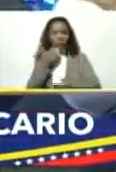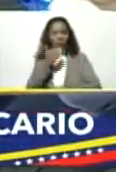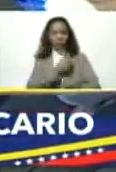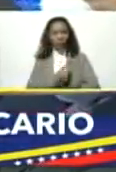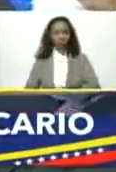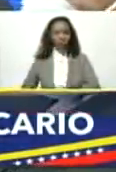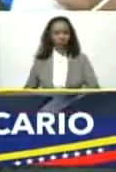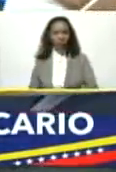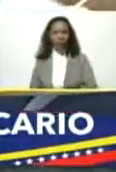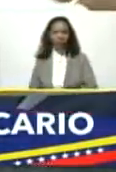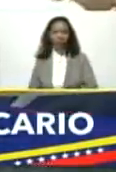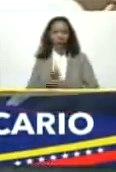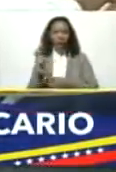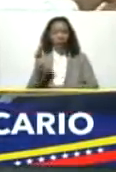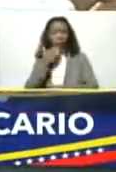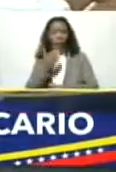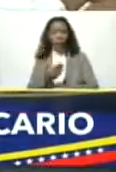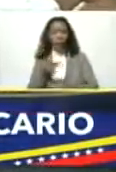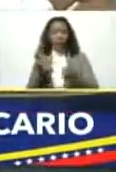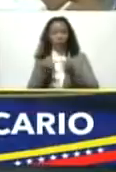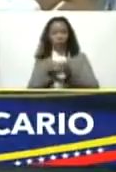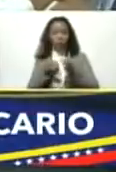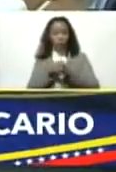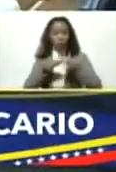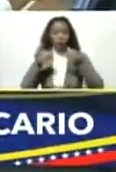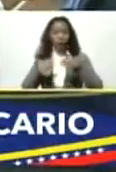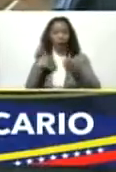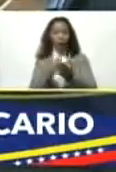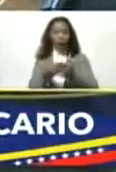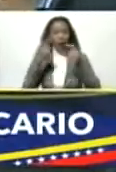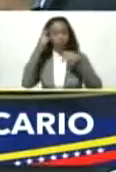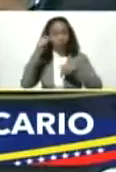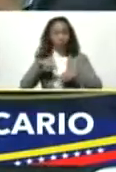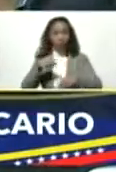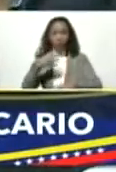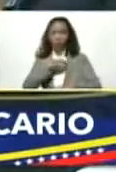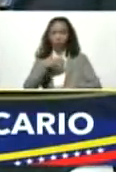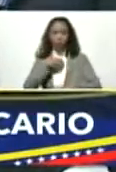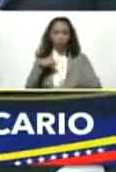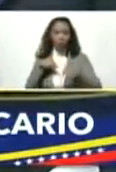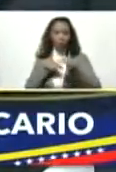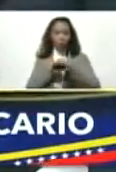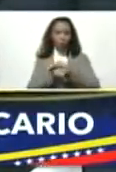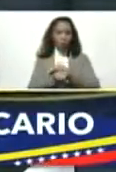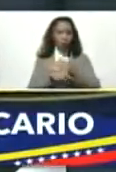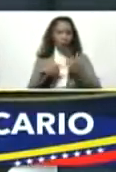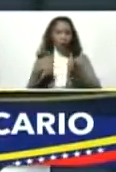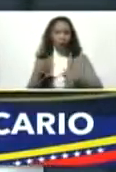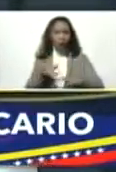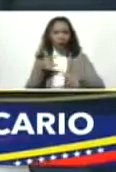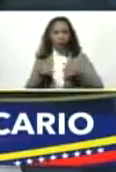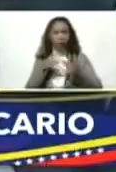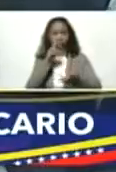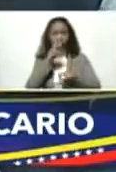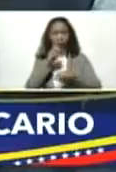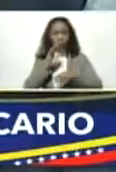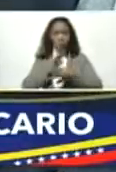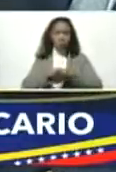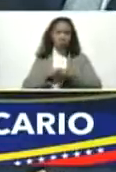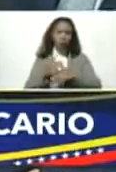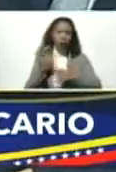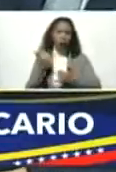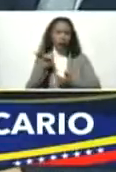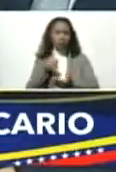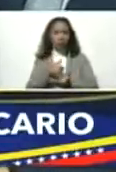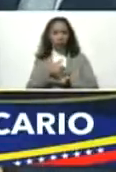Bueno, va a permitir que sectores que al día de hoy no han podido tener acceso a la actividad bancaria porque tienen